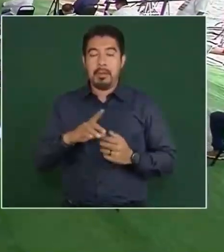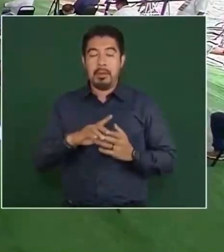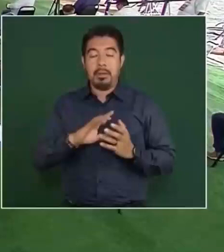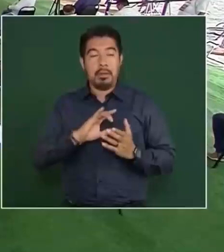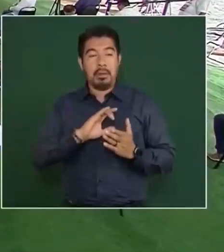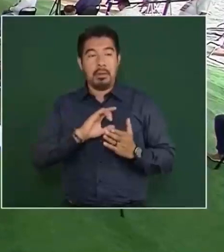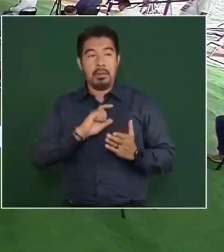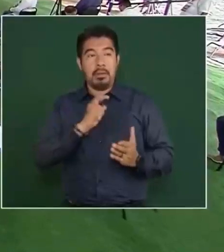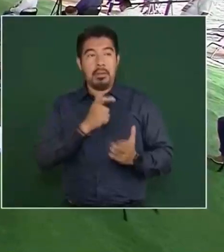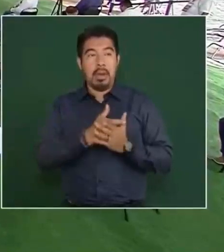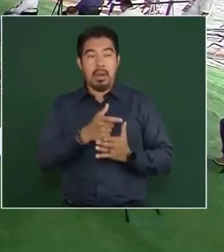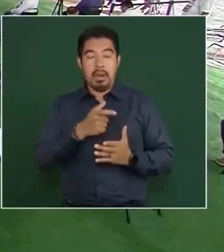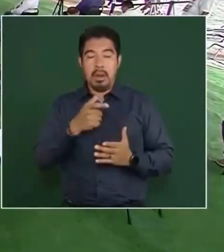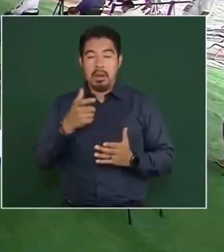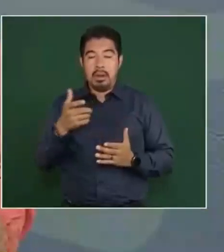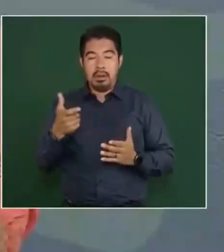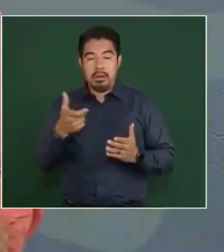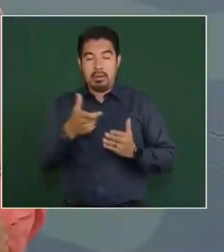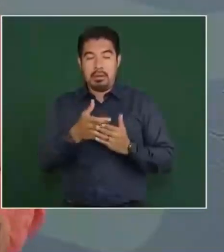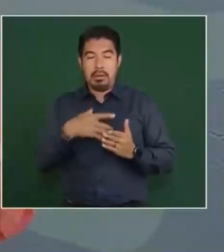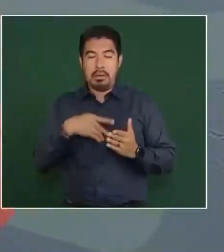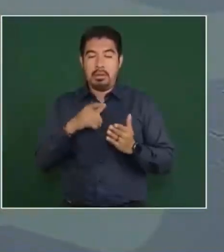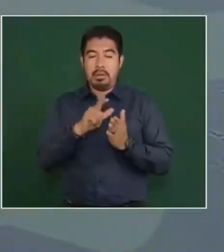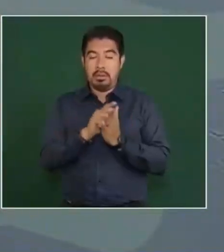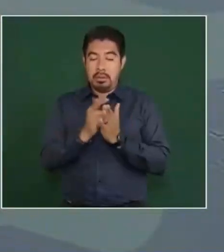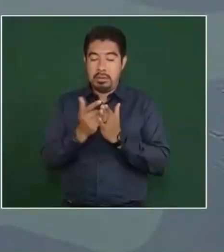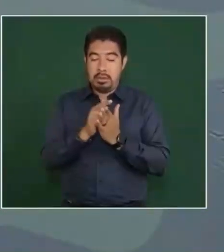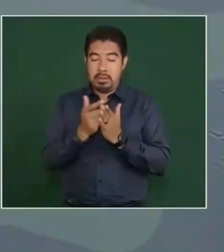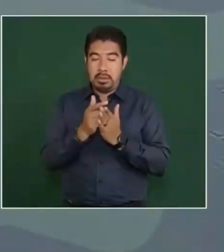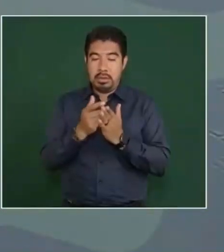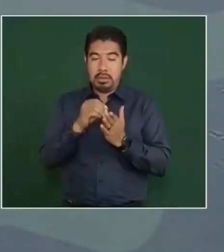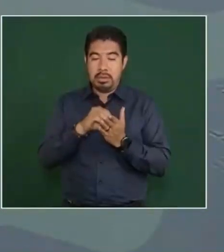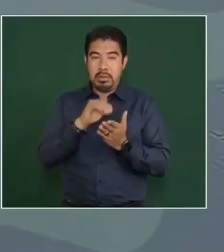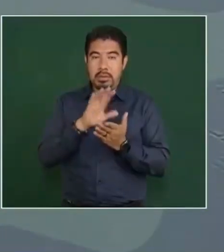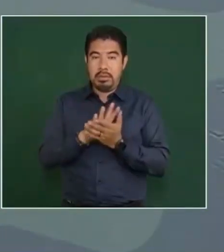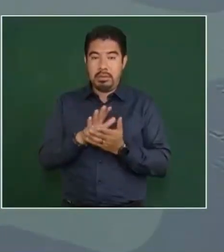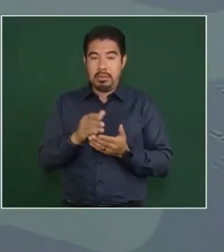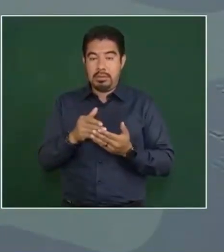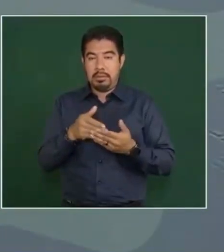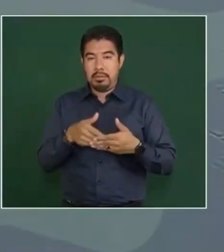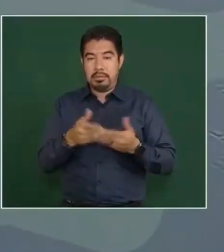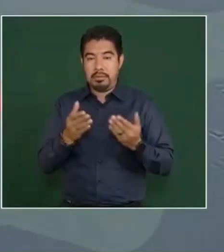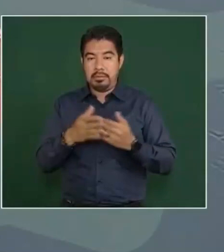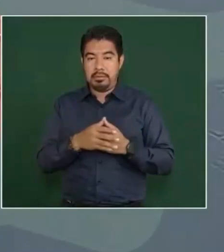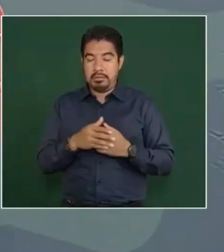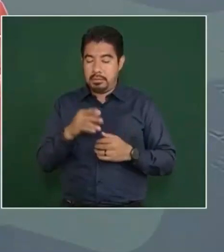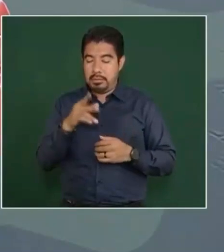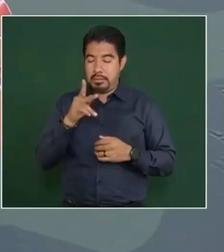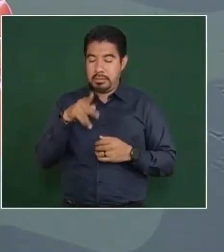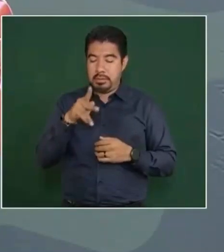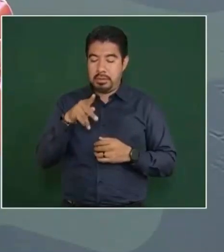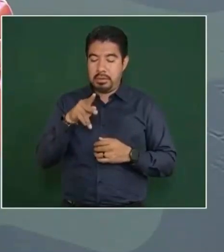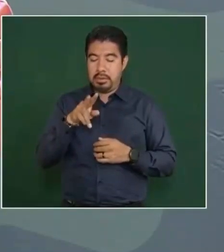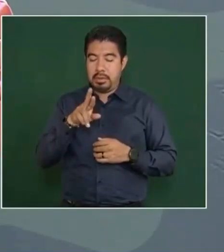un libro a Krause,